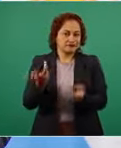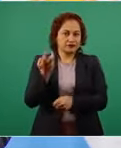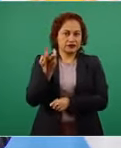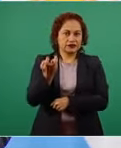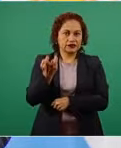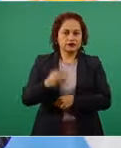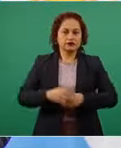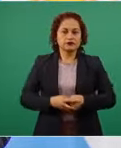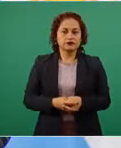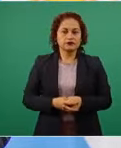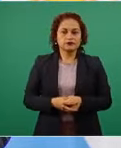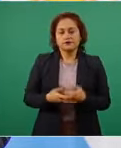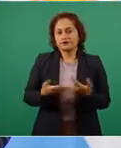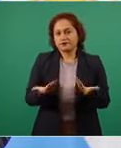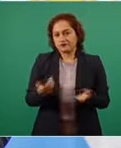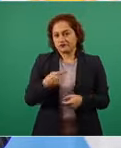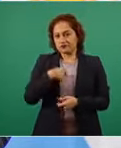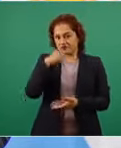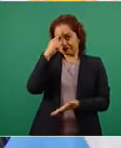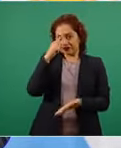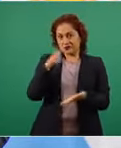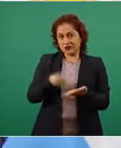haciendo lo que creo que nadie quiere hacer